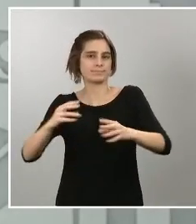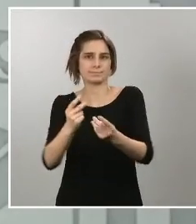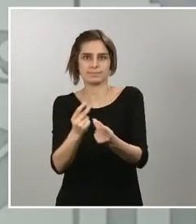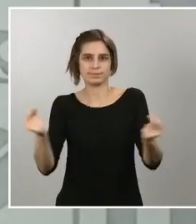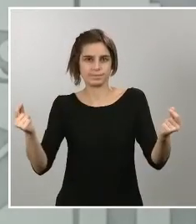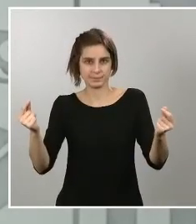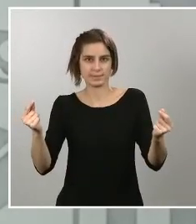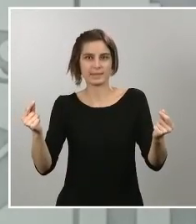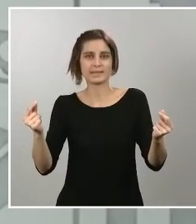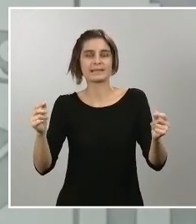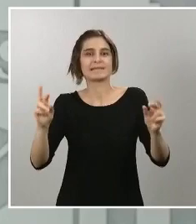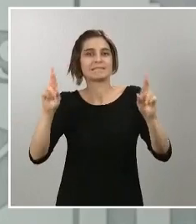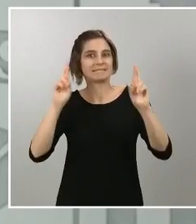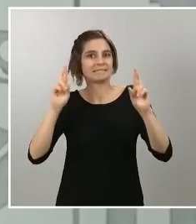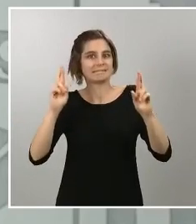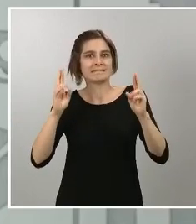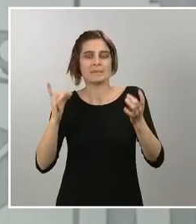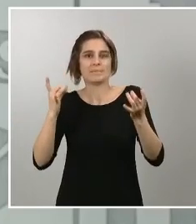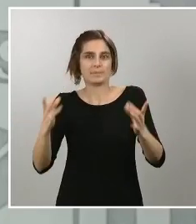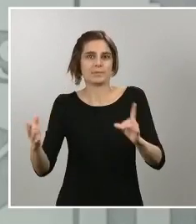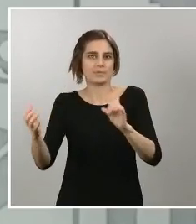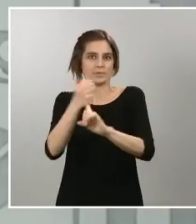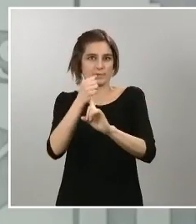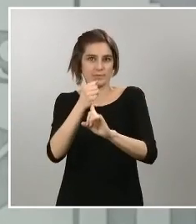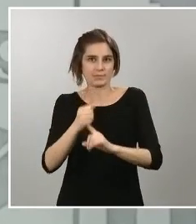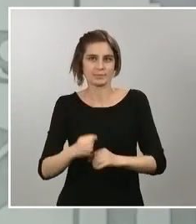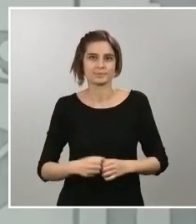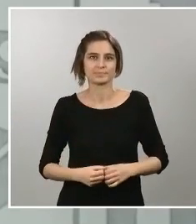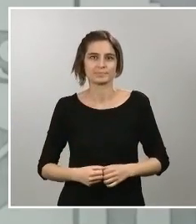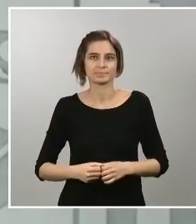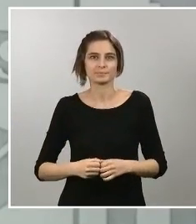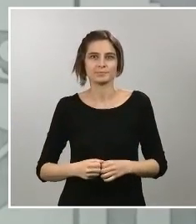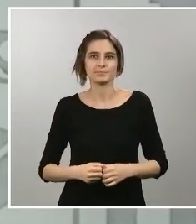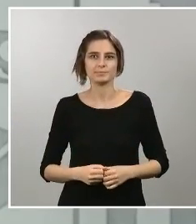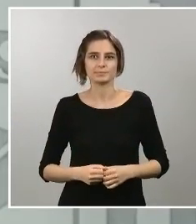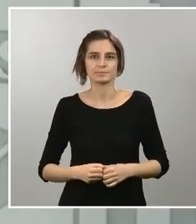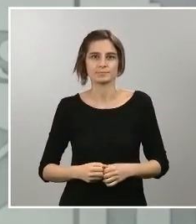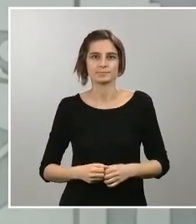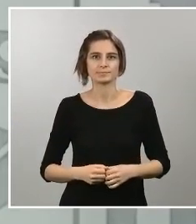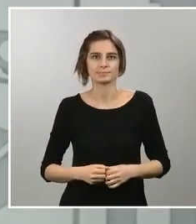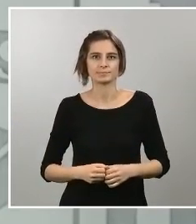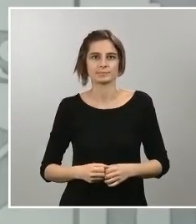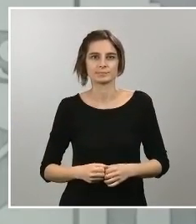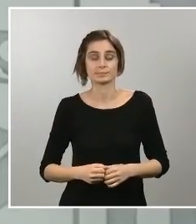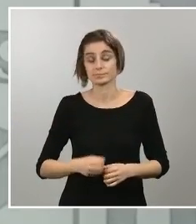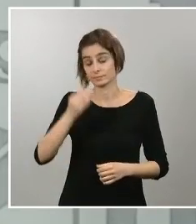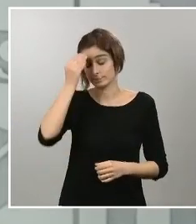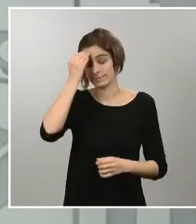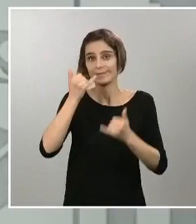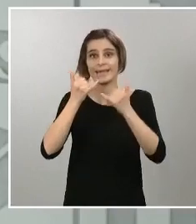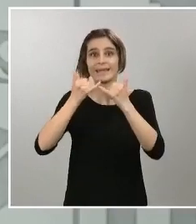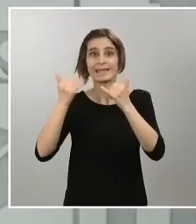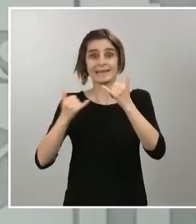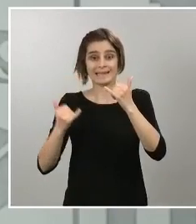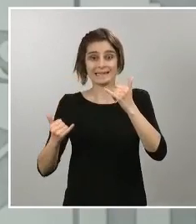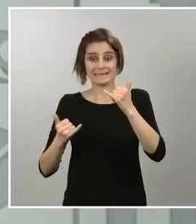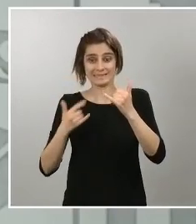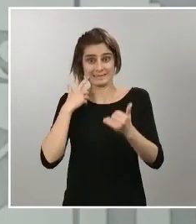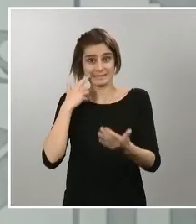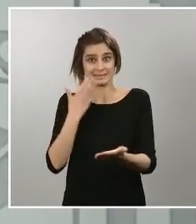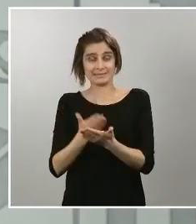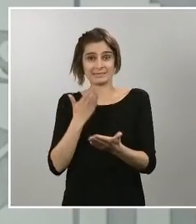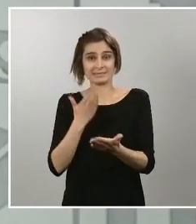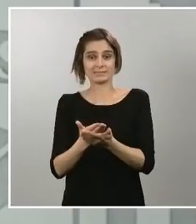llegue lo antes posible. Creo que esta crisis está demostrando que no valen los esquemas o los abordajes estáticos.